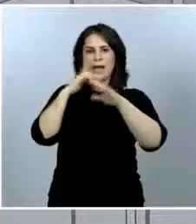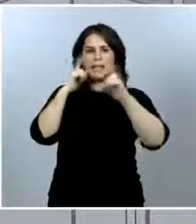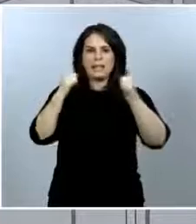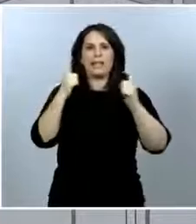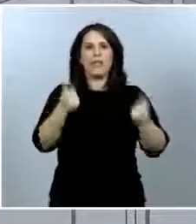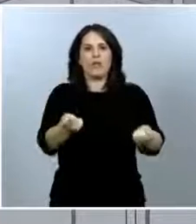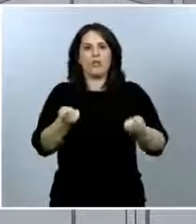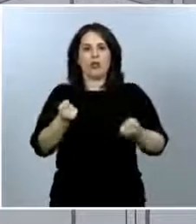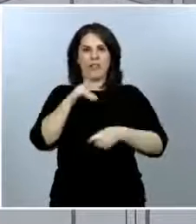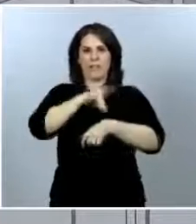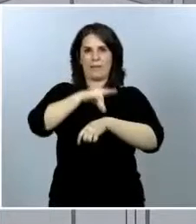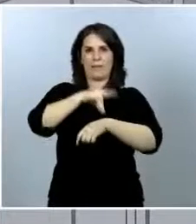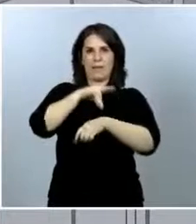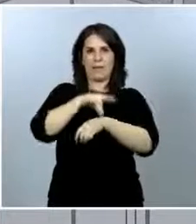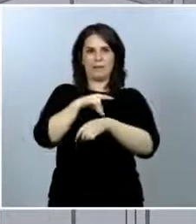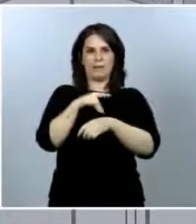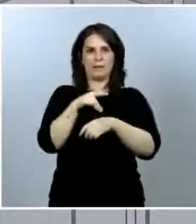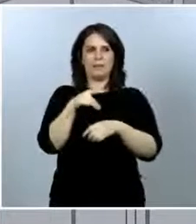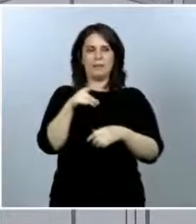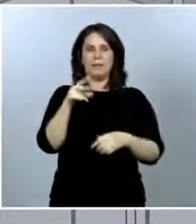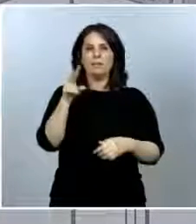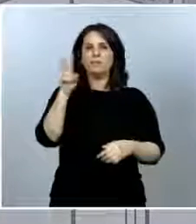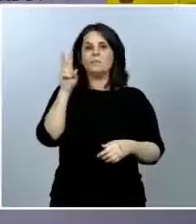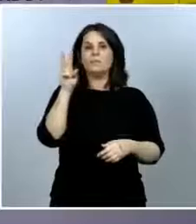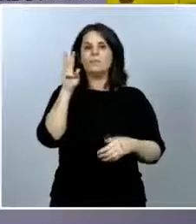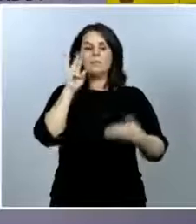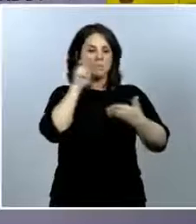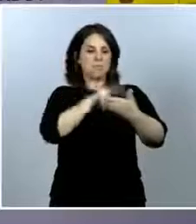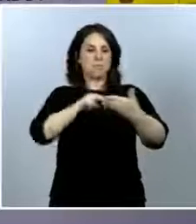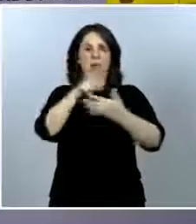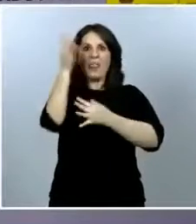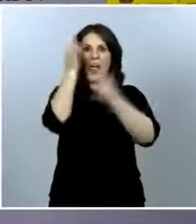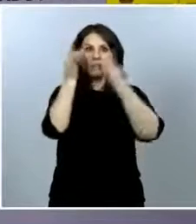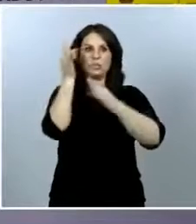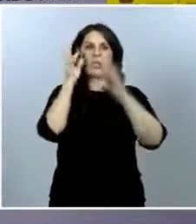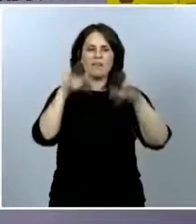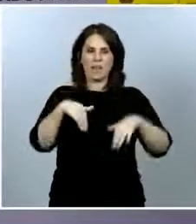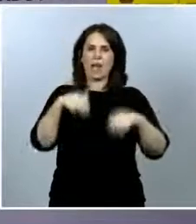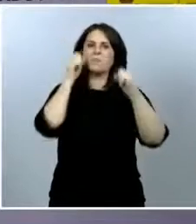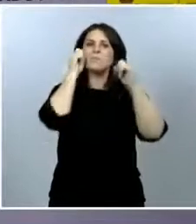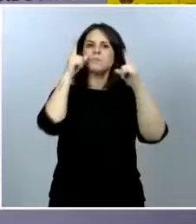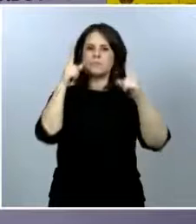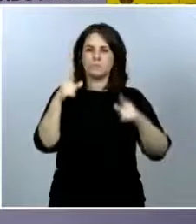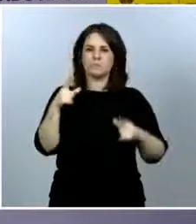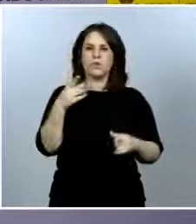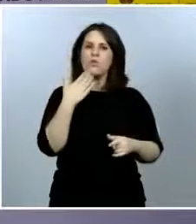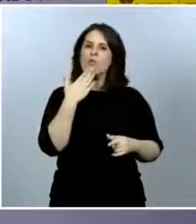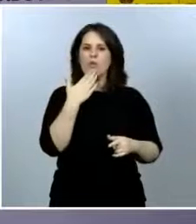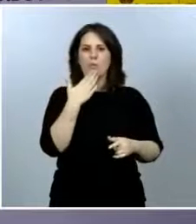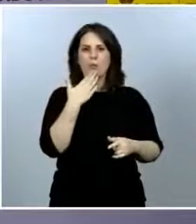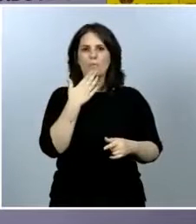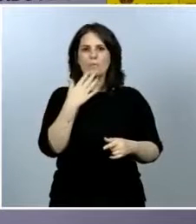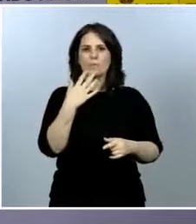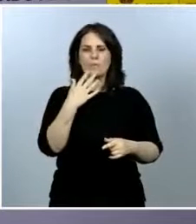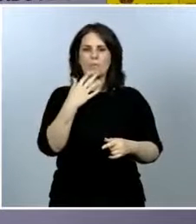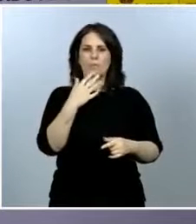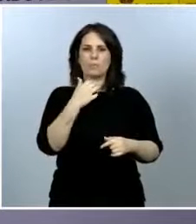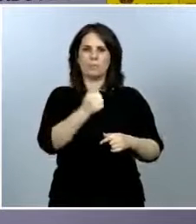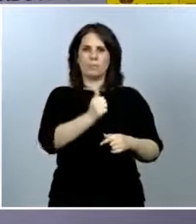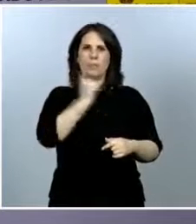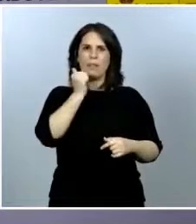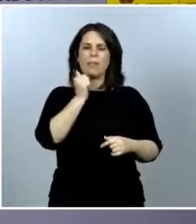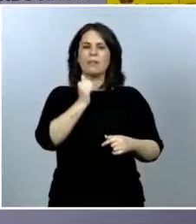estamos viendo que ahora mismo hemos pasado a tener una oportunidad, una rapidez en la detección de los casos muy buena